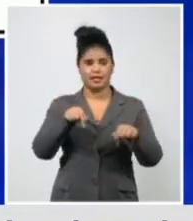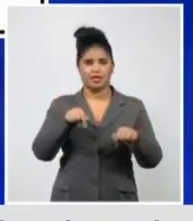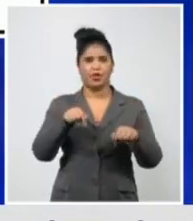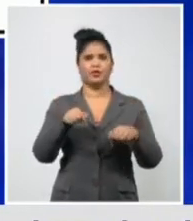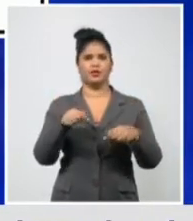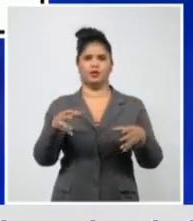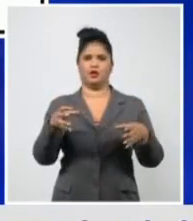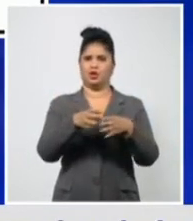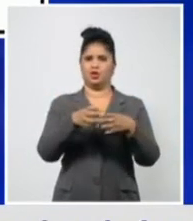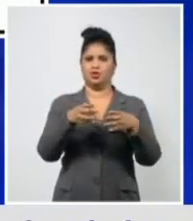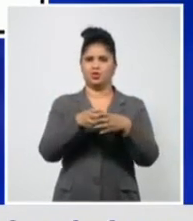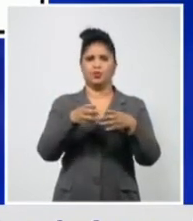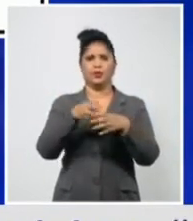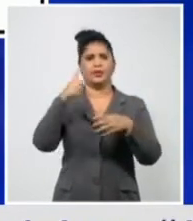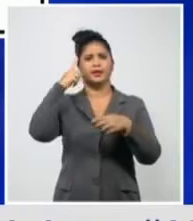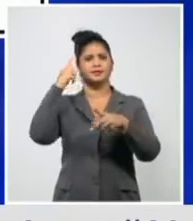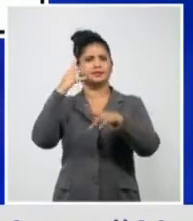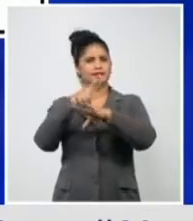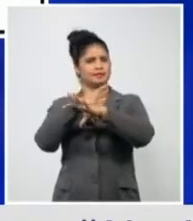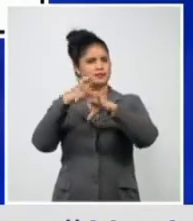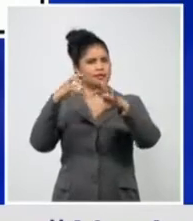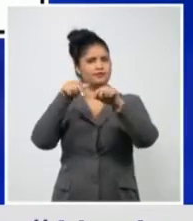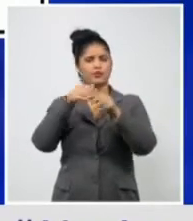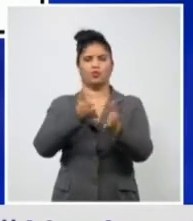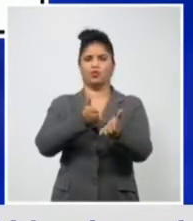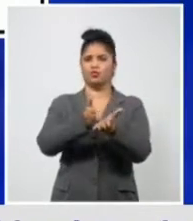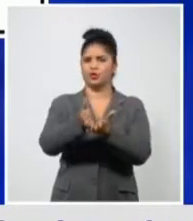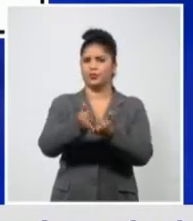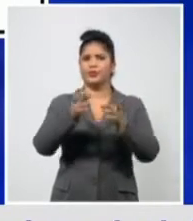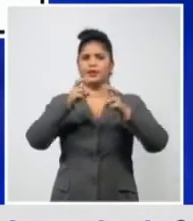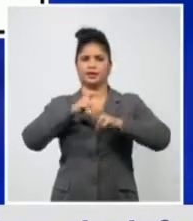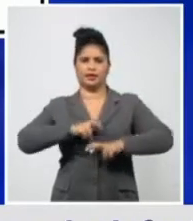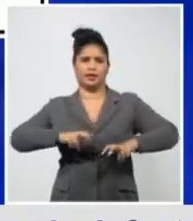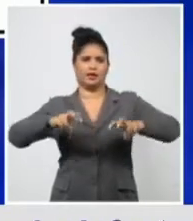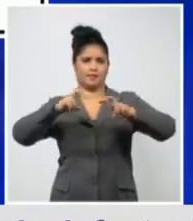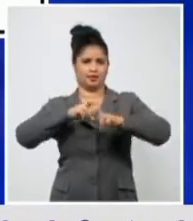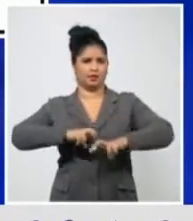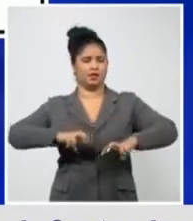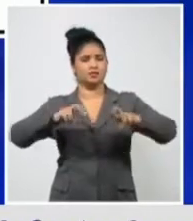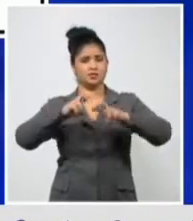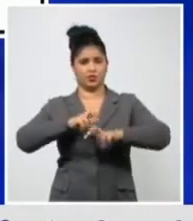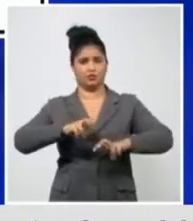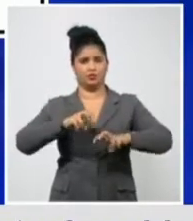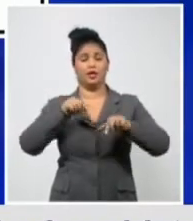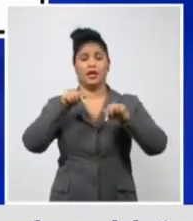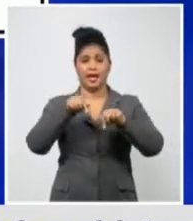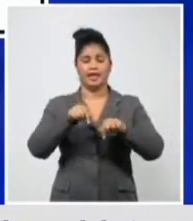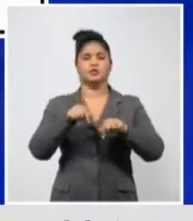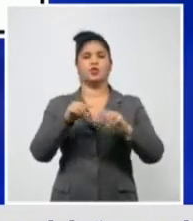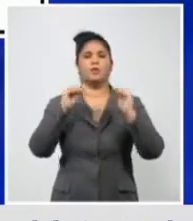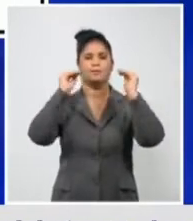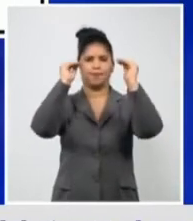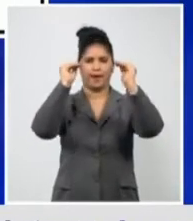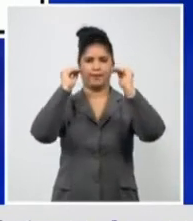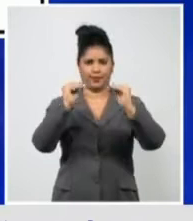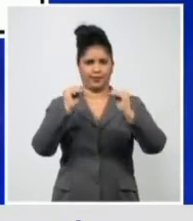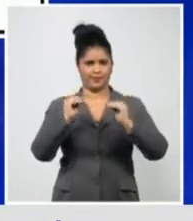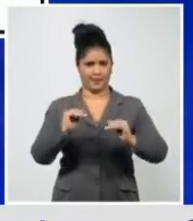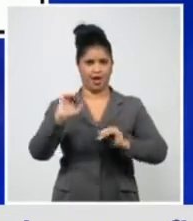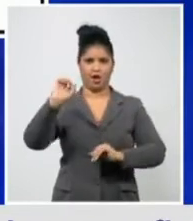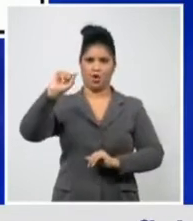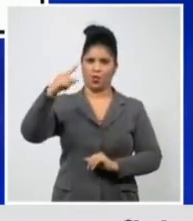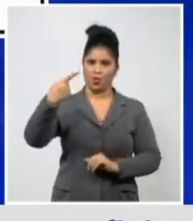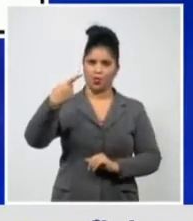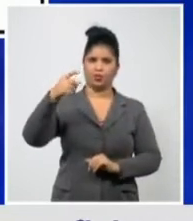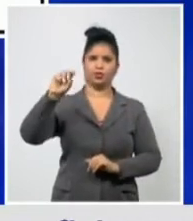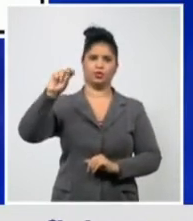en estudiar estas nuevas variantes genéticas, que son, se han llamado variante 1, variante 2, que son la variante del Reino Unido,